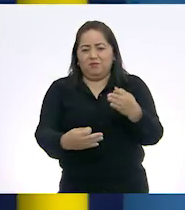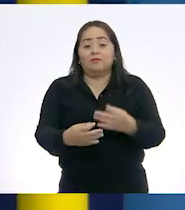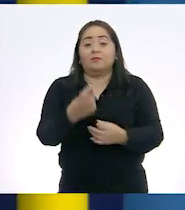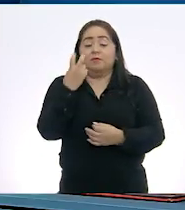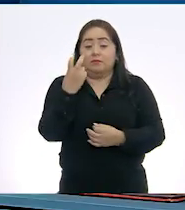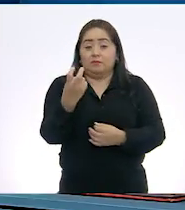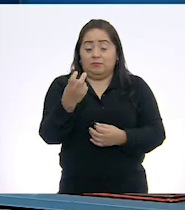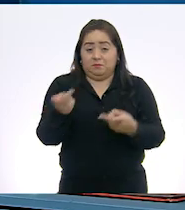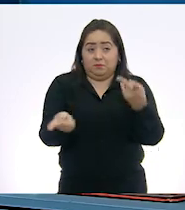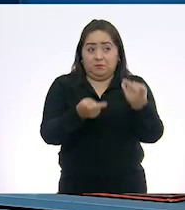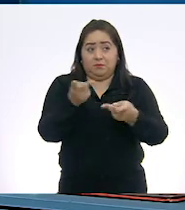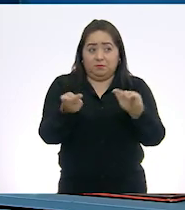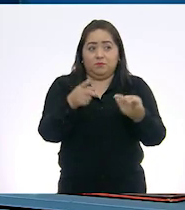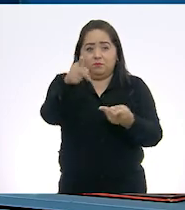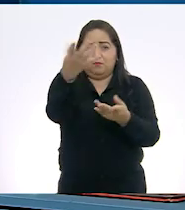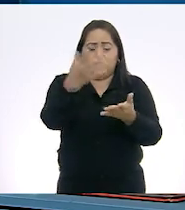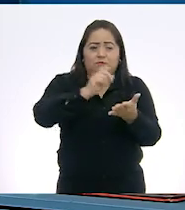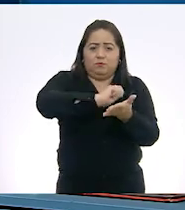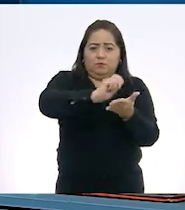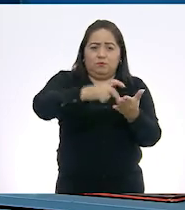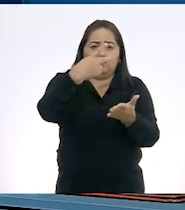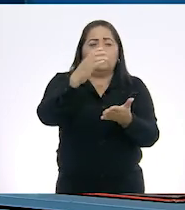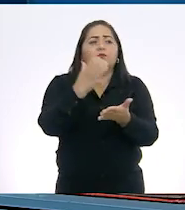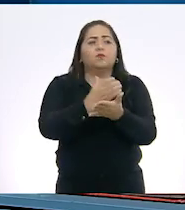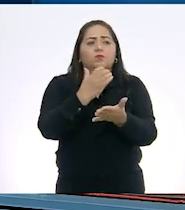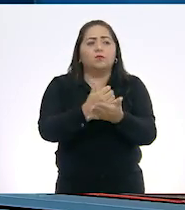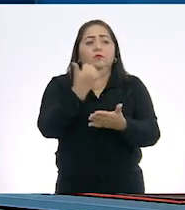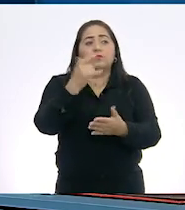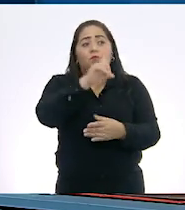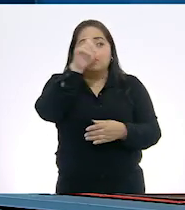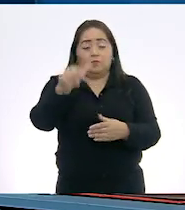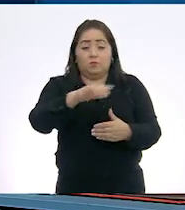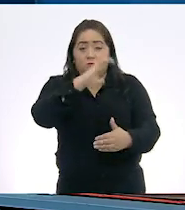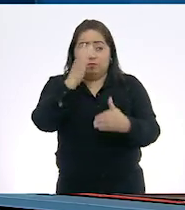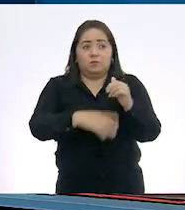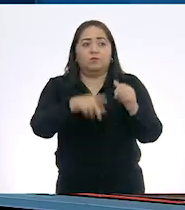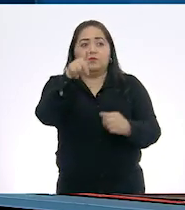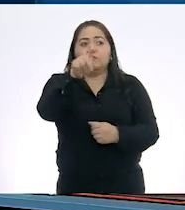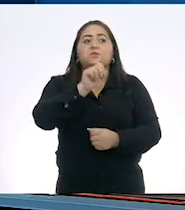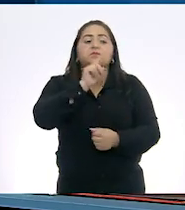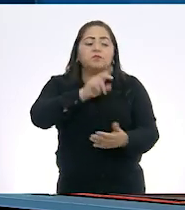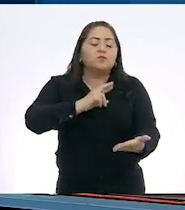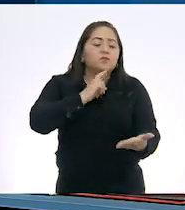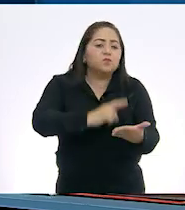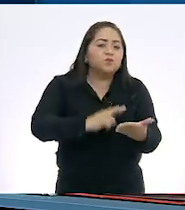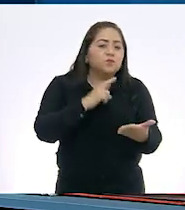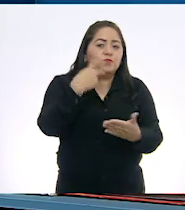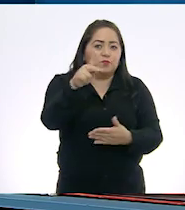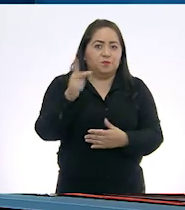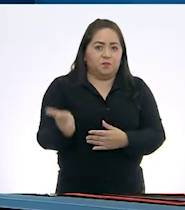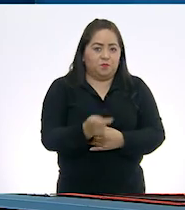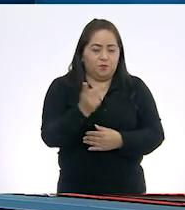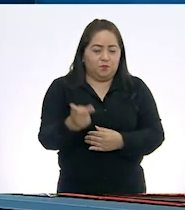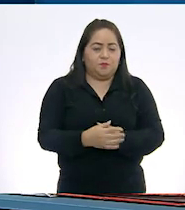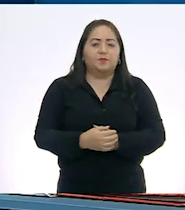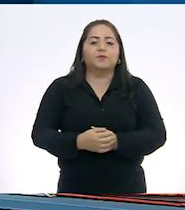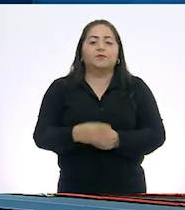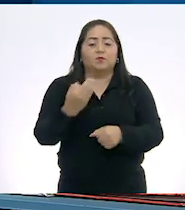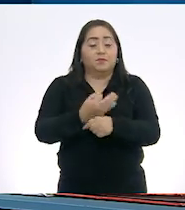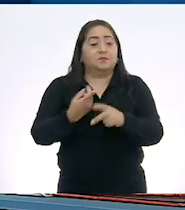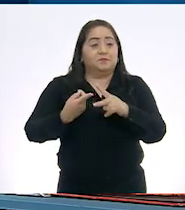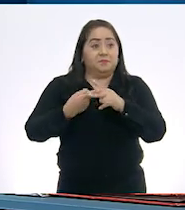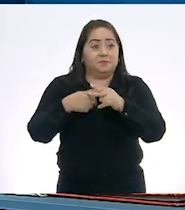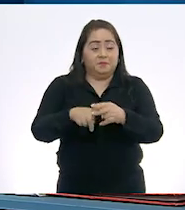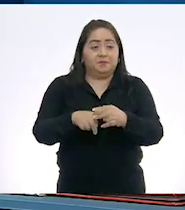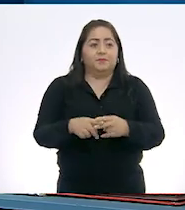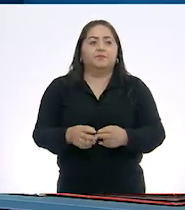Bien, esas preguntas escribas en tu cuaderno y al final tú mismo vas a responder esas preguntas. Bien, comencemos.